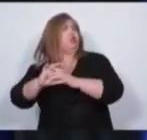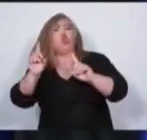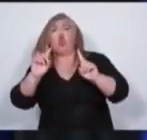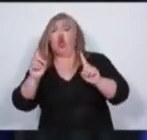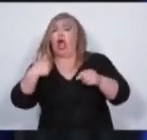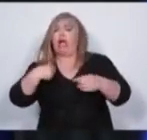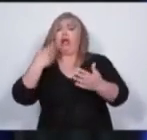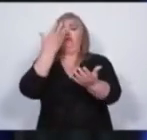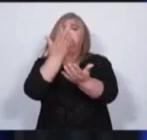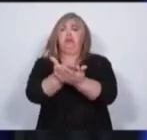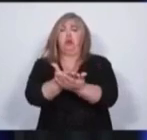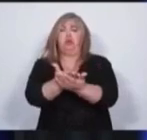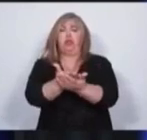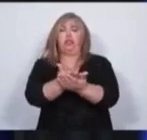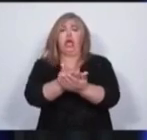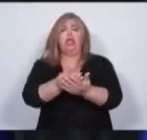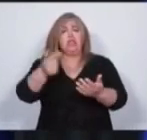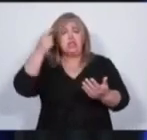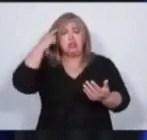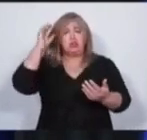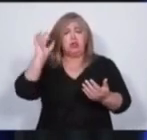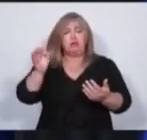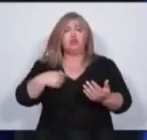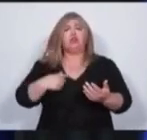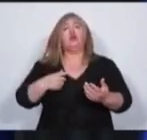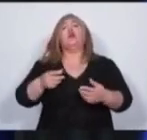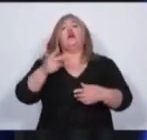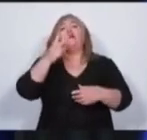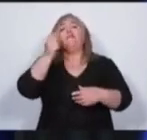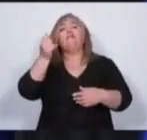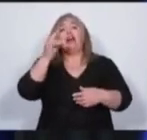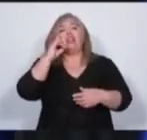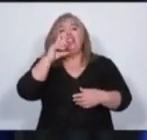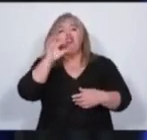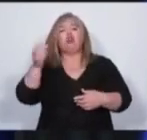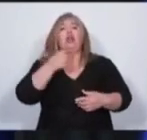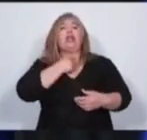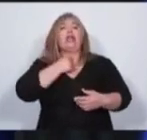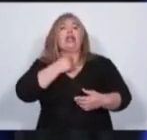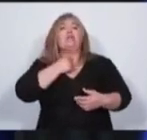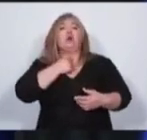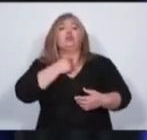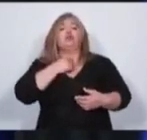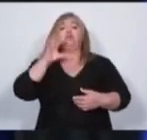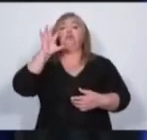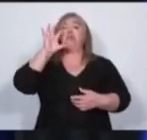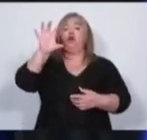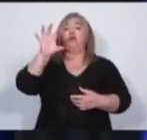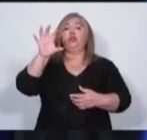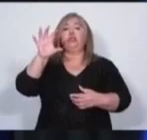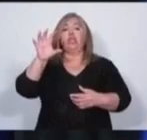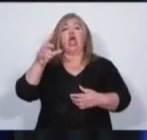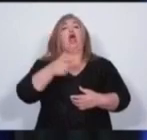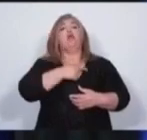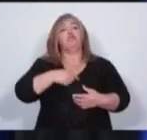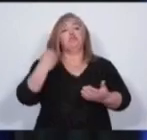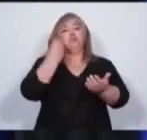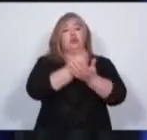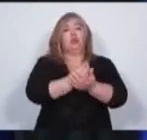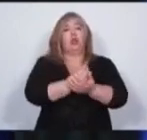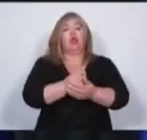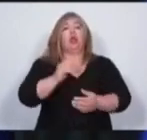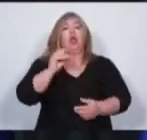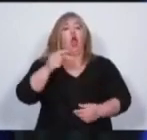coherencia y las convicciones de siempre, intentando junto a Mario Abadillo gobernar la provincia. Quien les habló con el corazón es el único